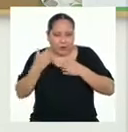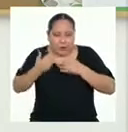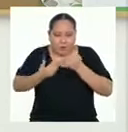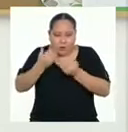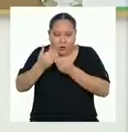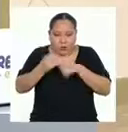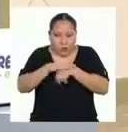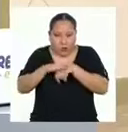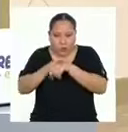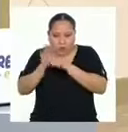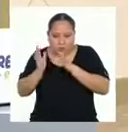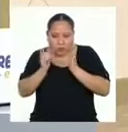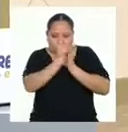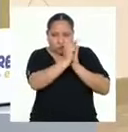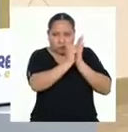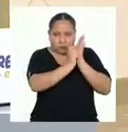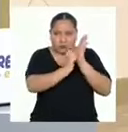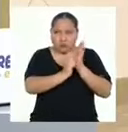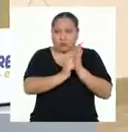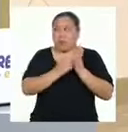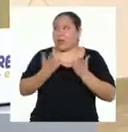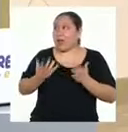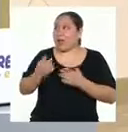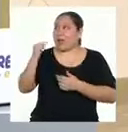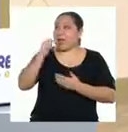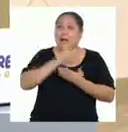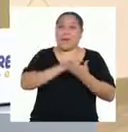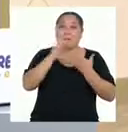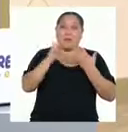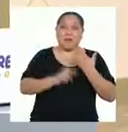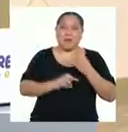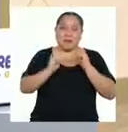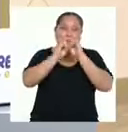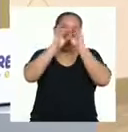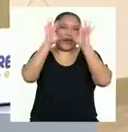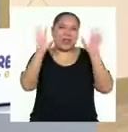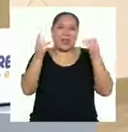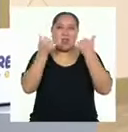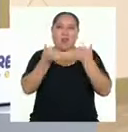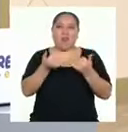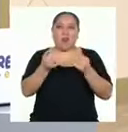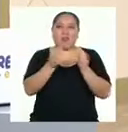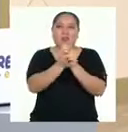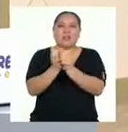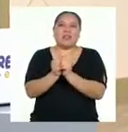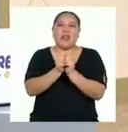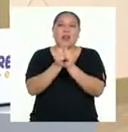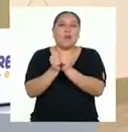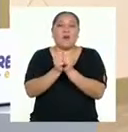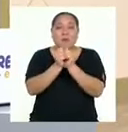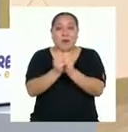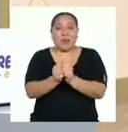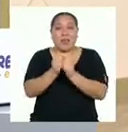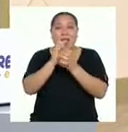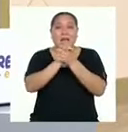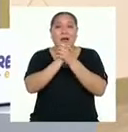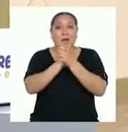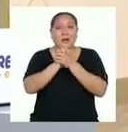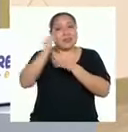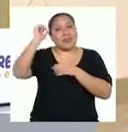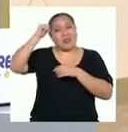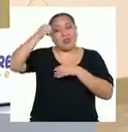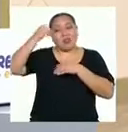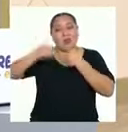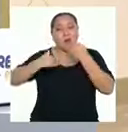elaboración del borrador. De hecho, el programa quedó tan claro que hoy nos acompañan un par de amigos que nos recordarán los